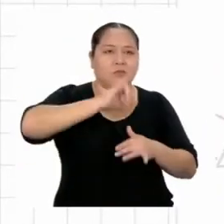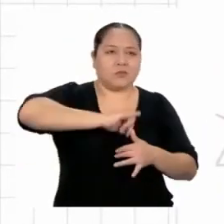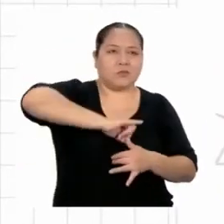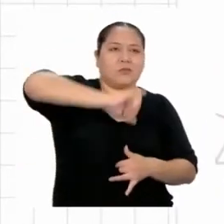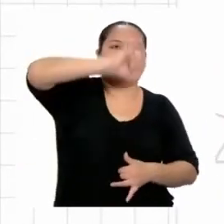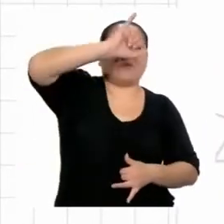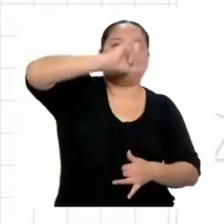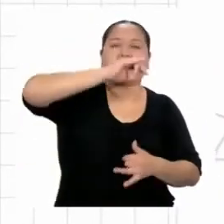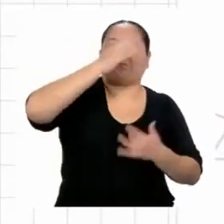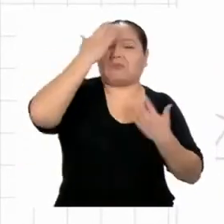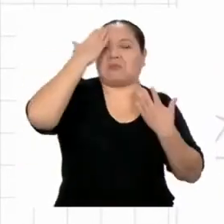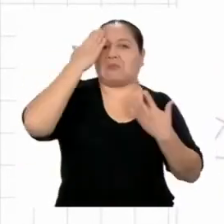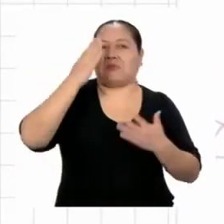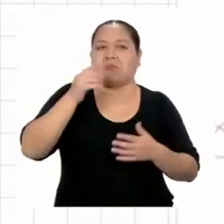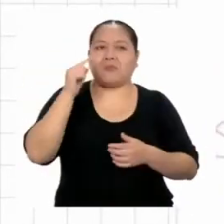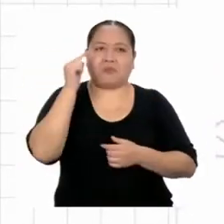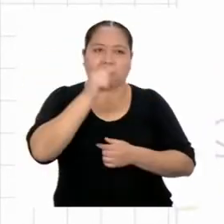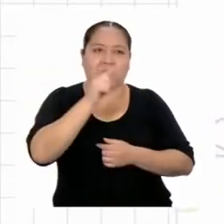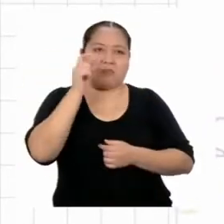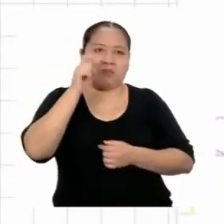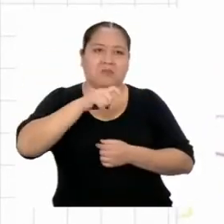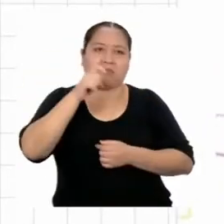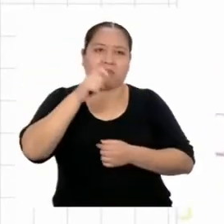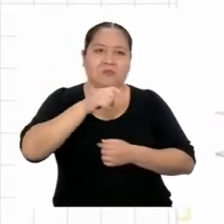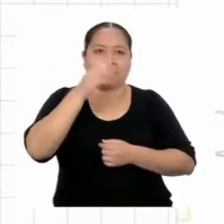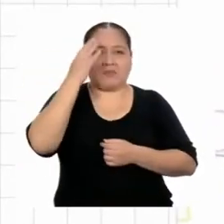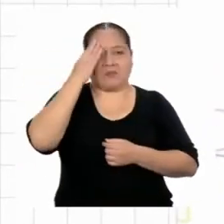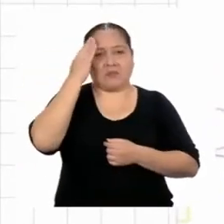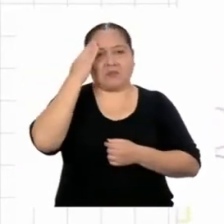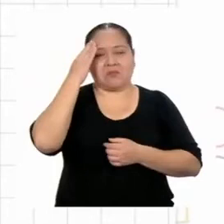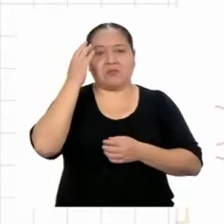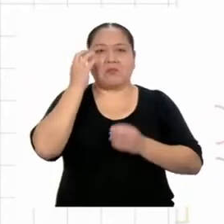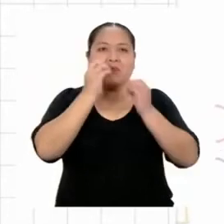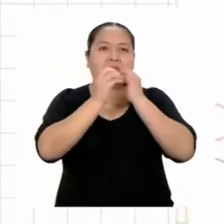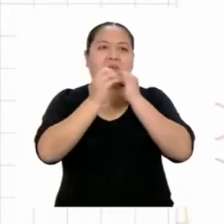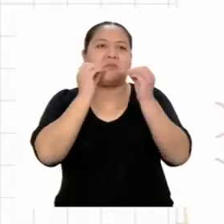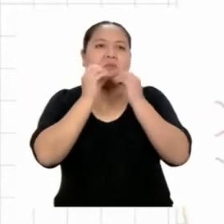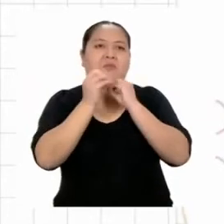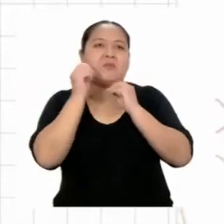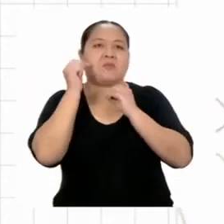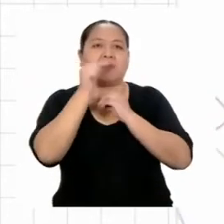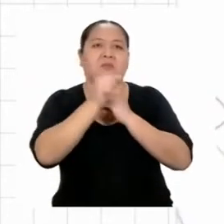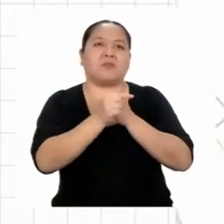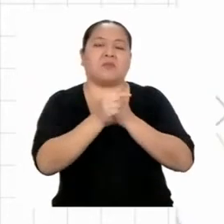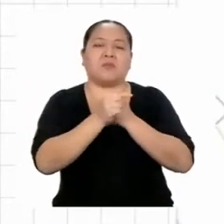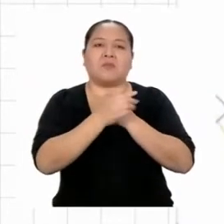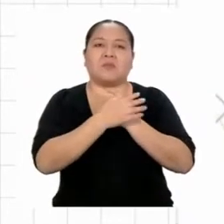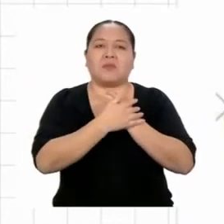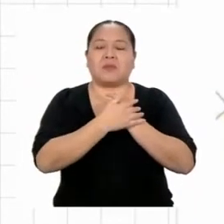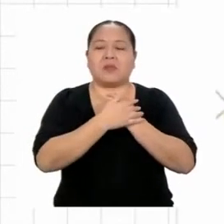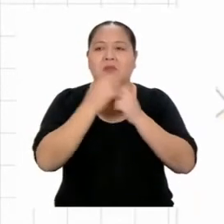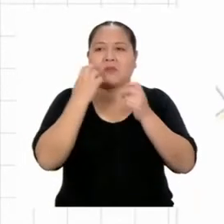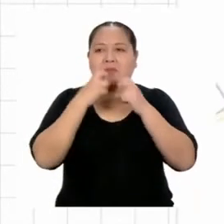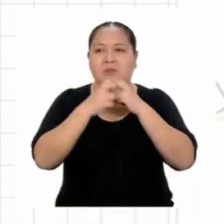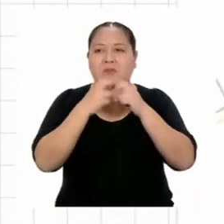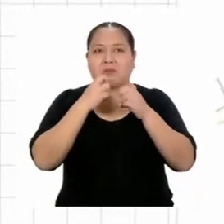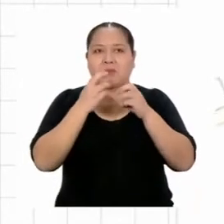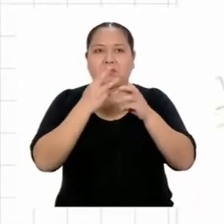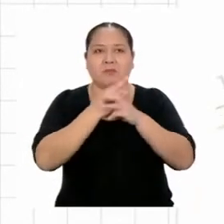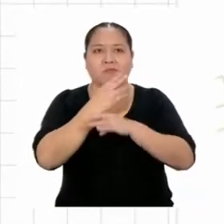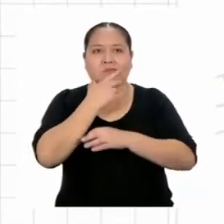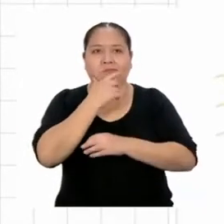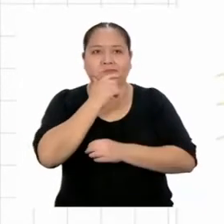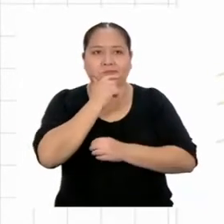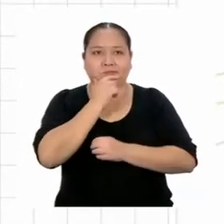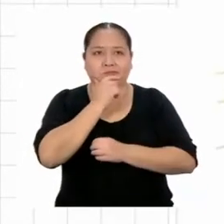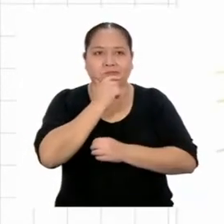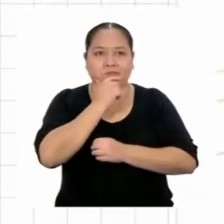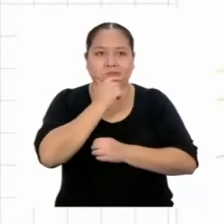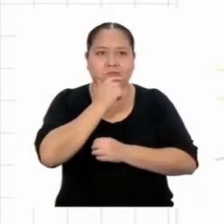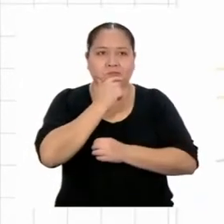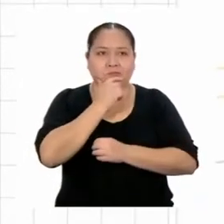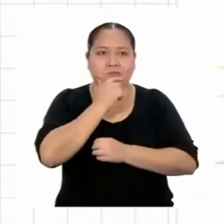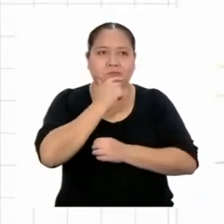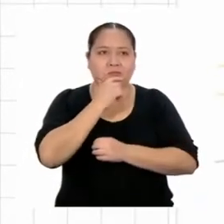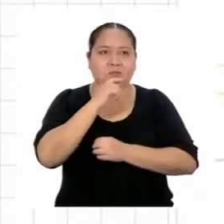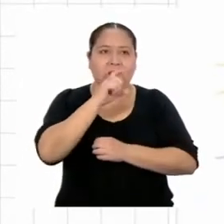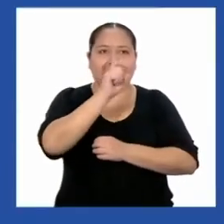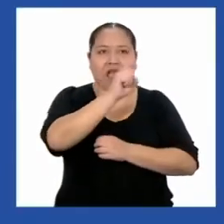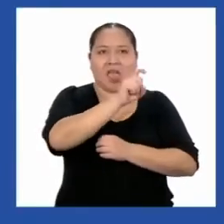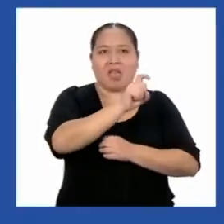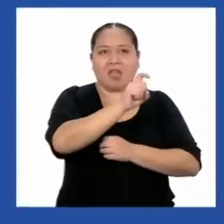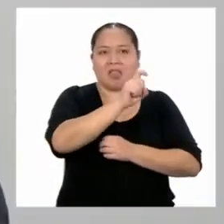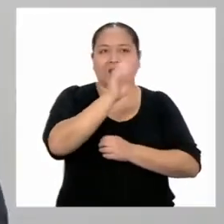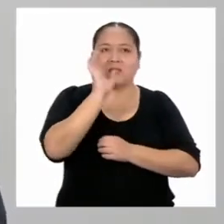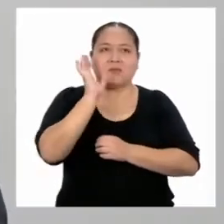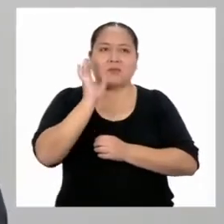el edificio, que es lo que necesito saber para resolver el misterio matemático. Mientras tanto, le colocaré una X